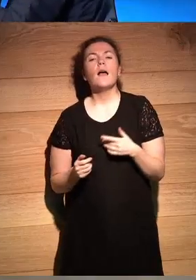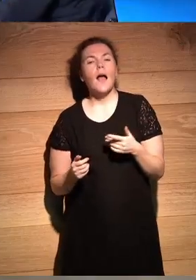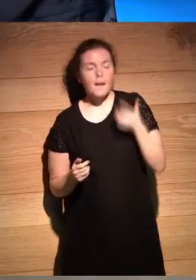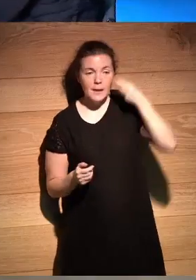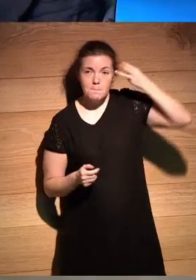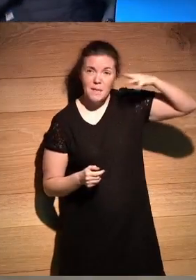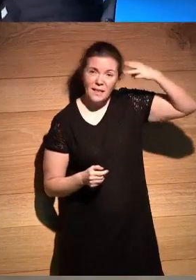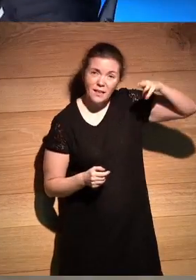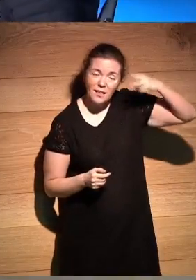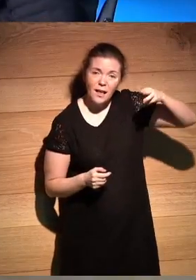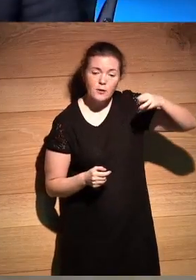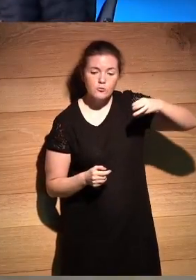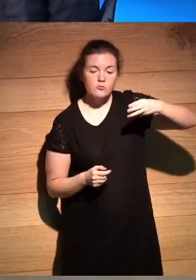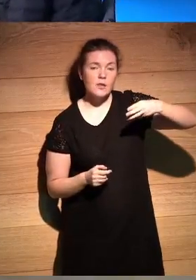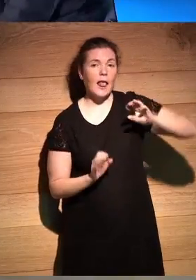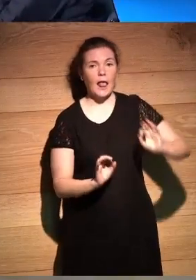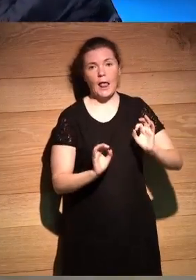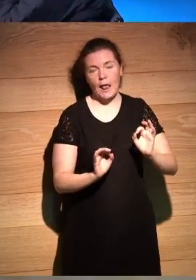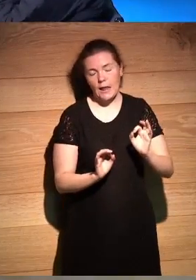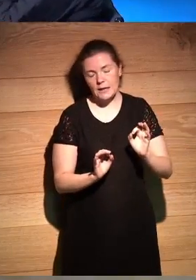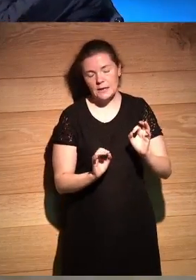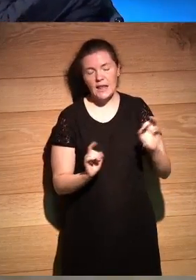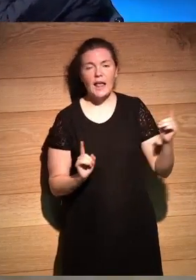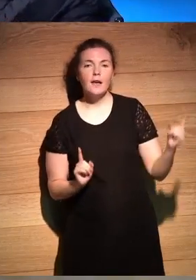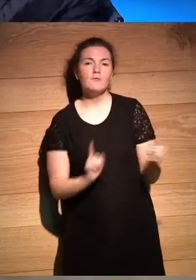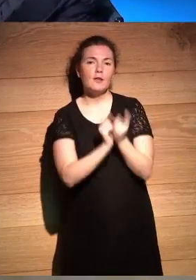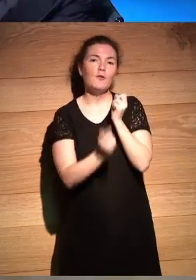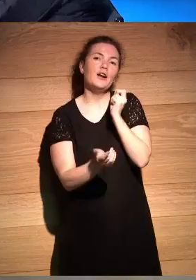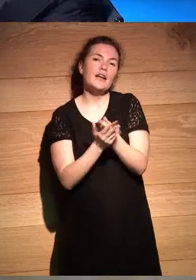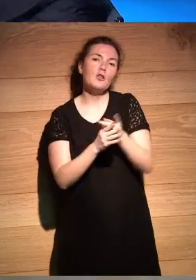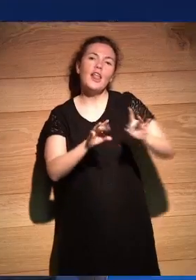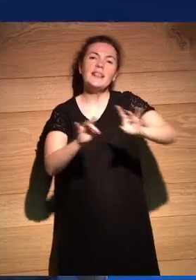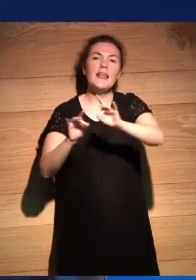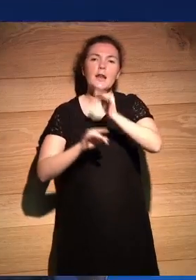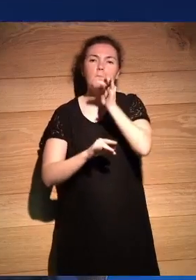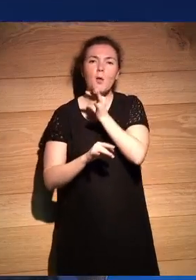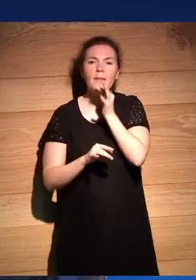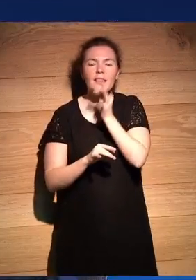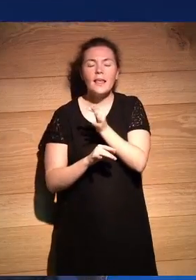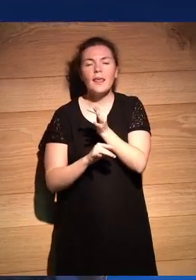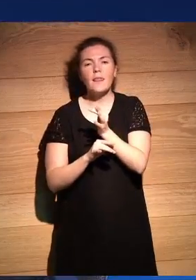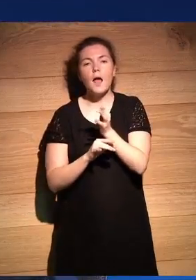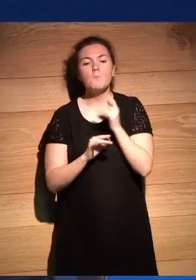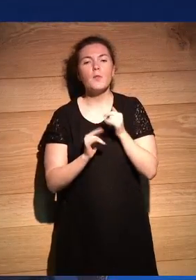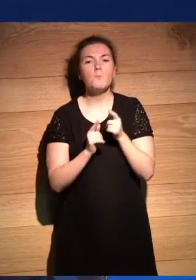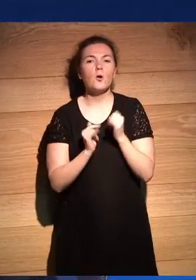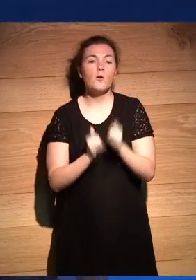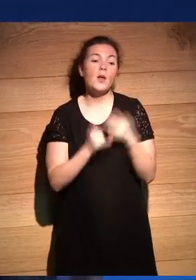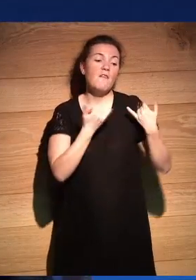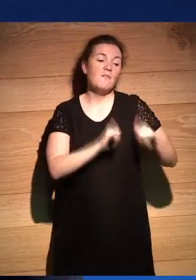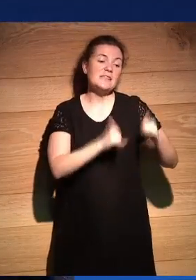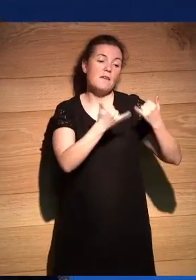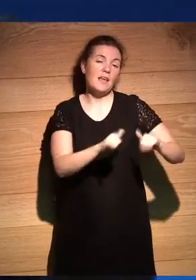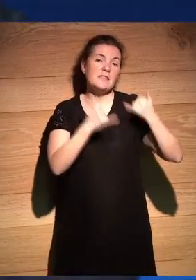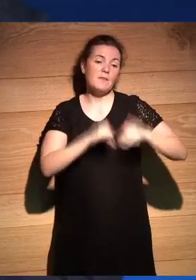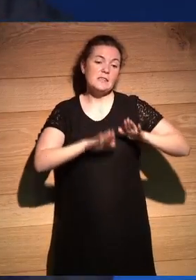mexicanos no te enojes enfrentados al reto de la tierra prometido hubieran tardado un poco más en llegar porque hubieran hecho muchas más fiestas por el